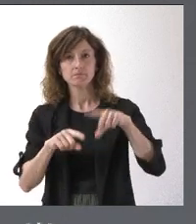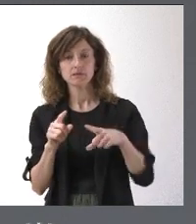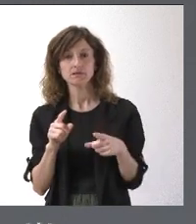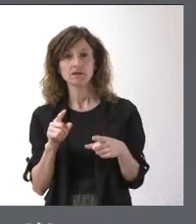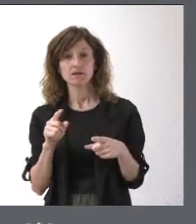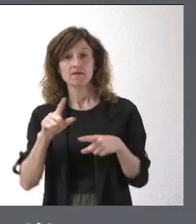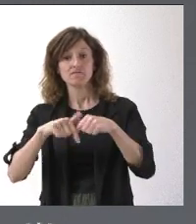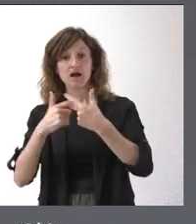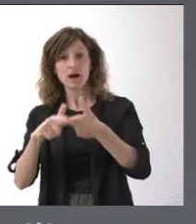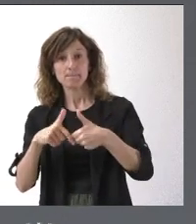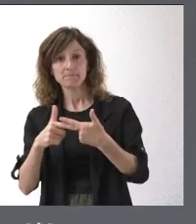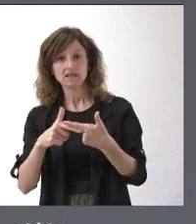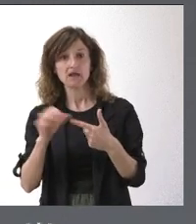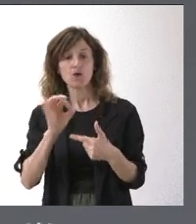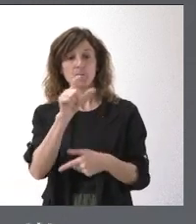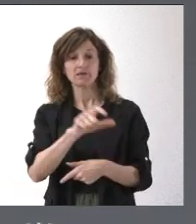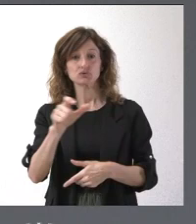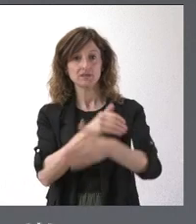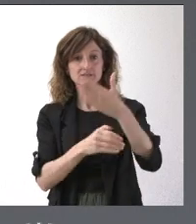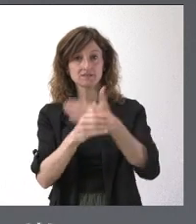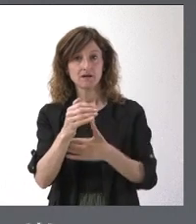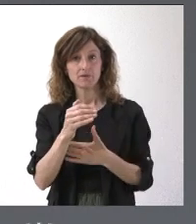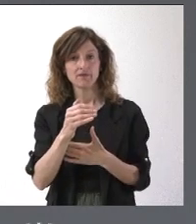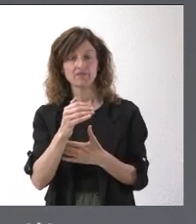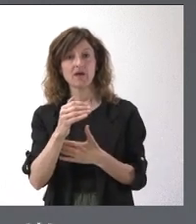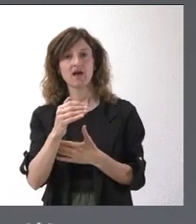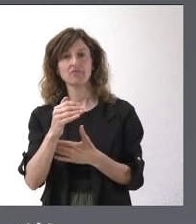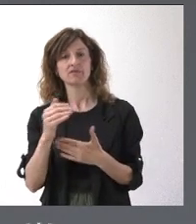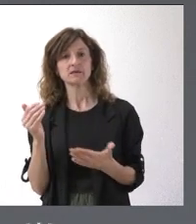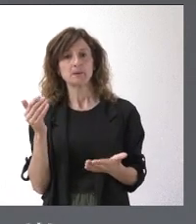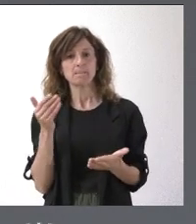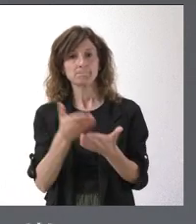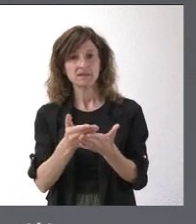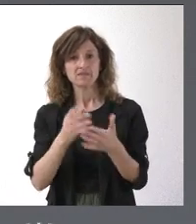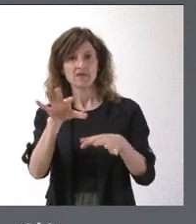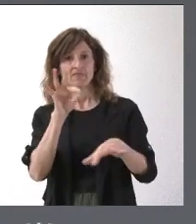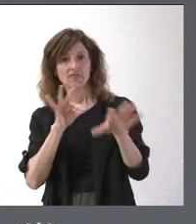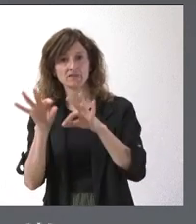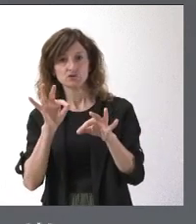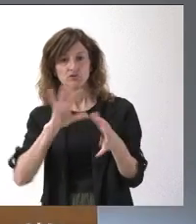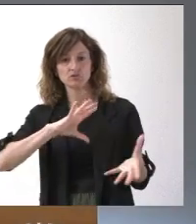que las propias familias, de lo que las propias personas con discapacidad vayan decidiendo.